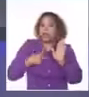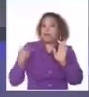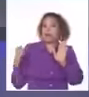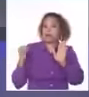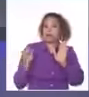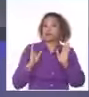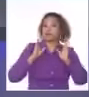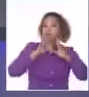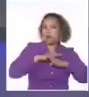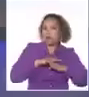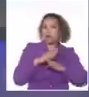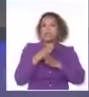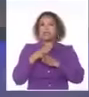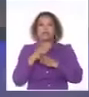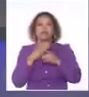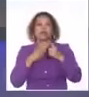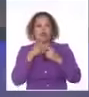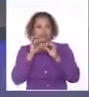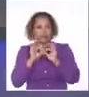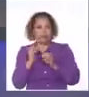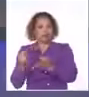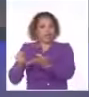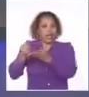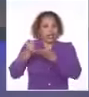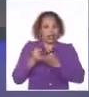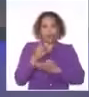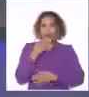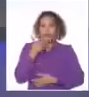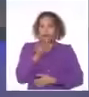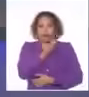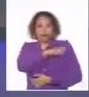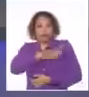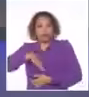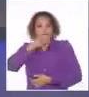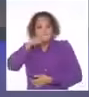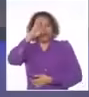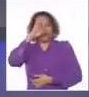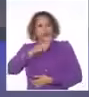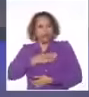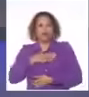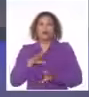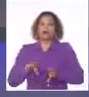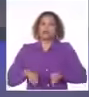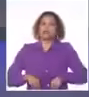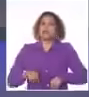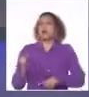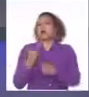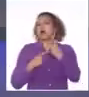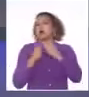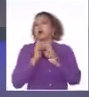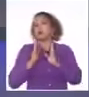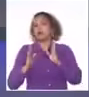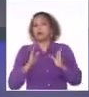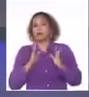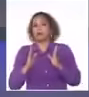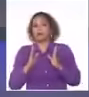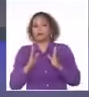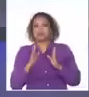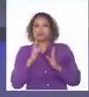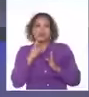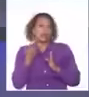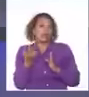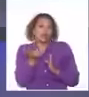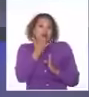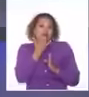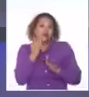y significan una apertura que beneficie a la población cubana, aunque solo sea un segmento, no obstaculizará su